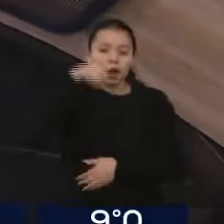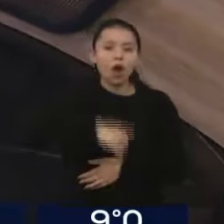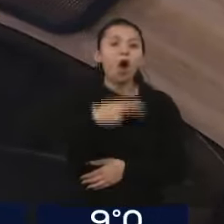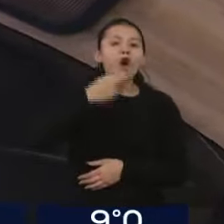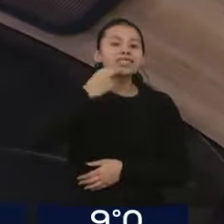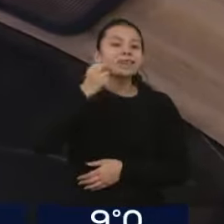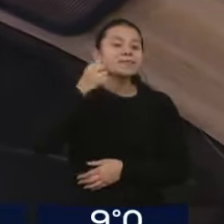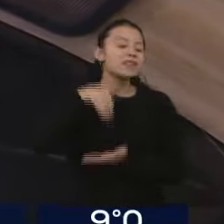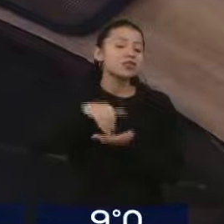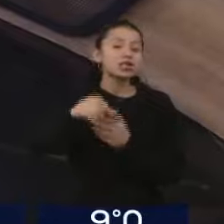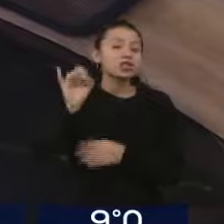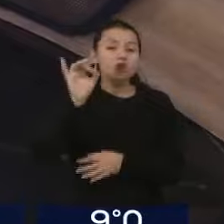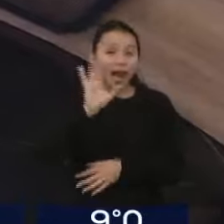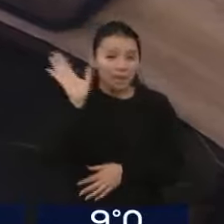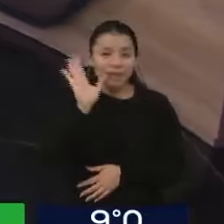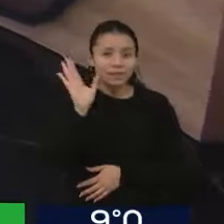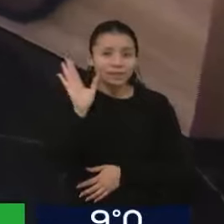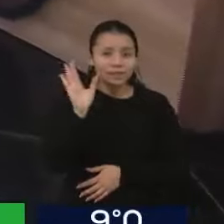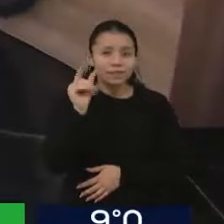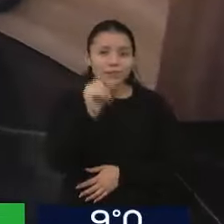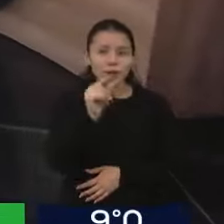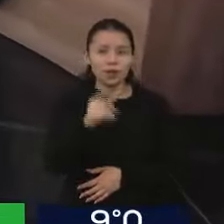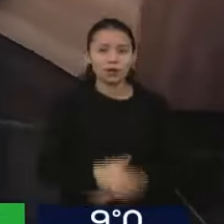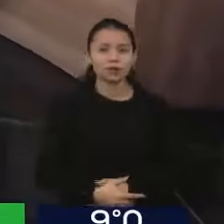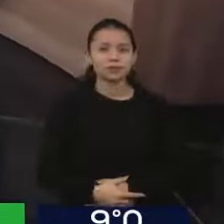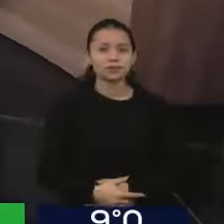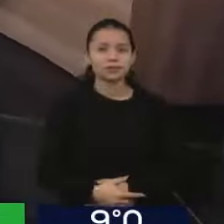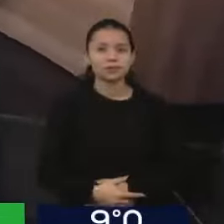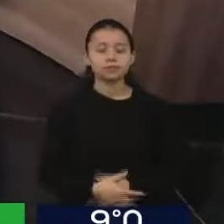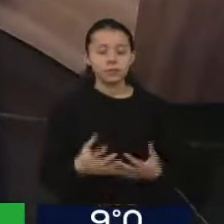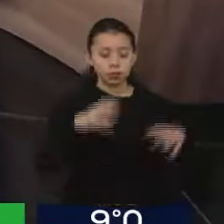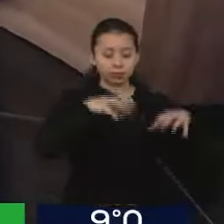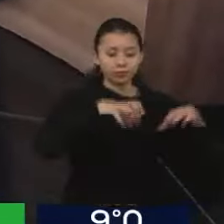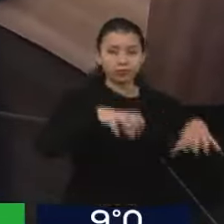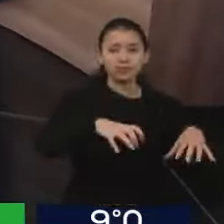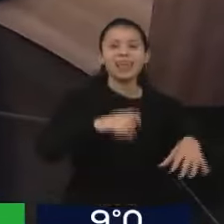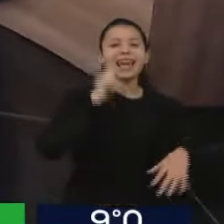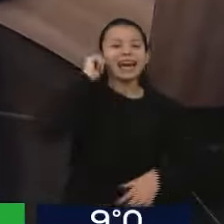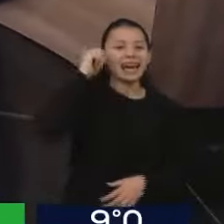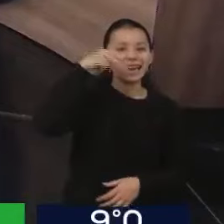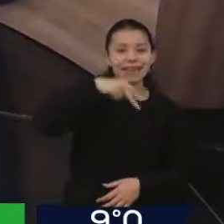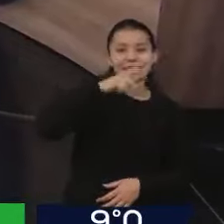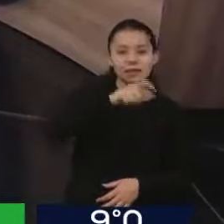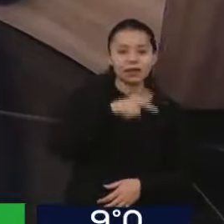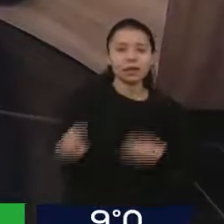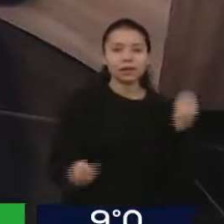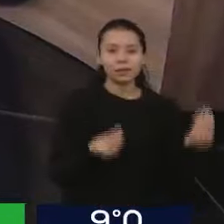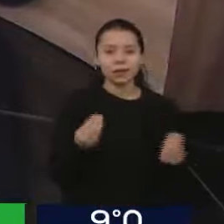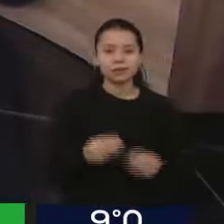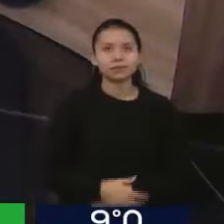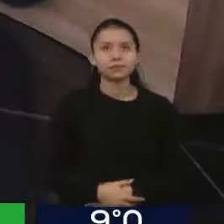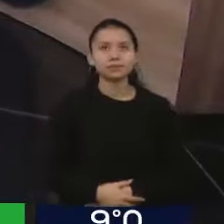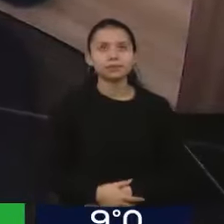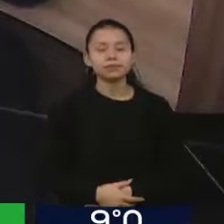compresores que decíamos, ni más ni menos que eso. Vamos a ver qué es lo que sucede en las estaciones de GNC, ¿te parece? Porque ante la información que hay